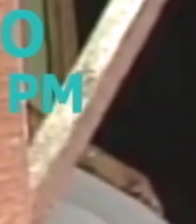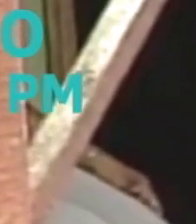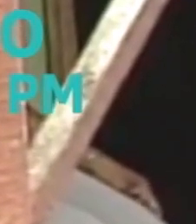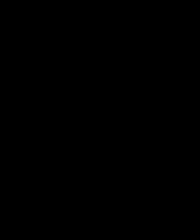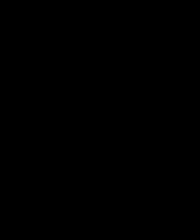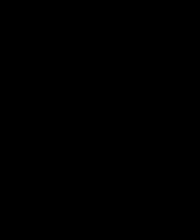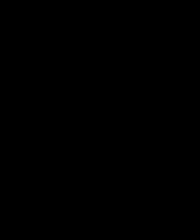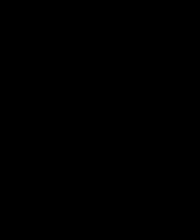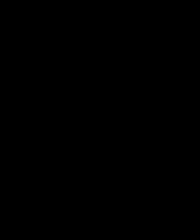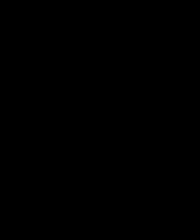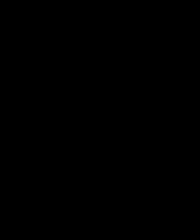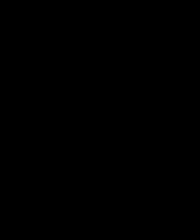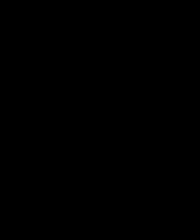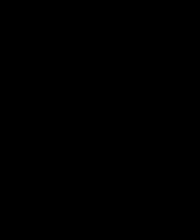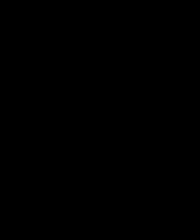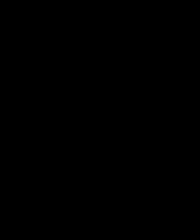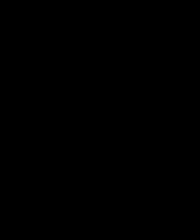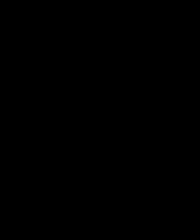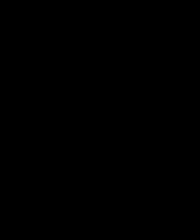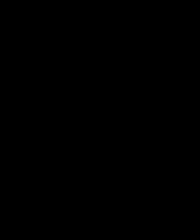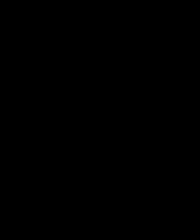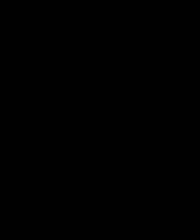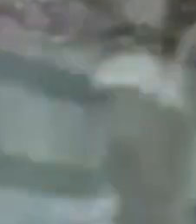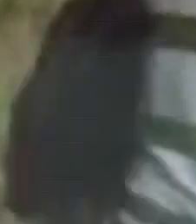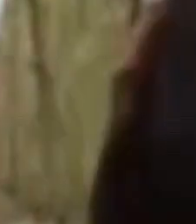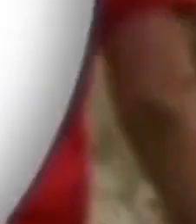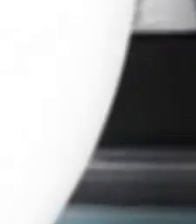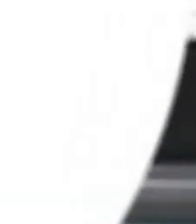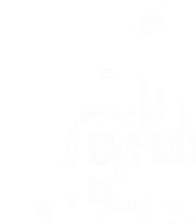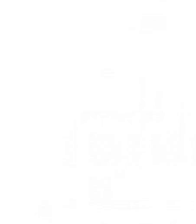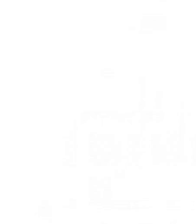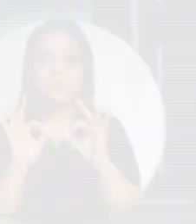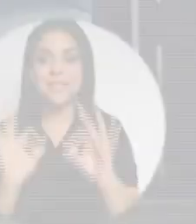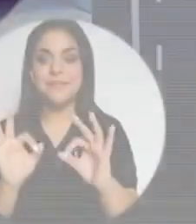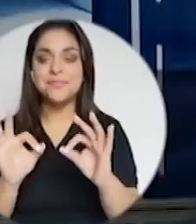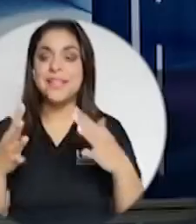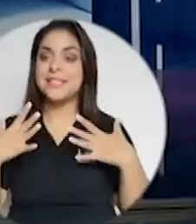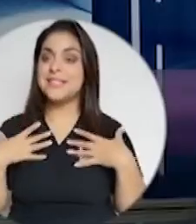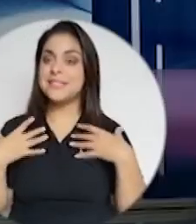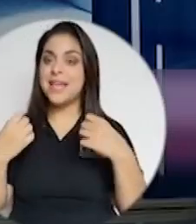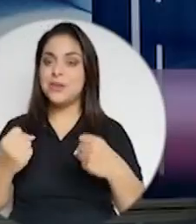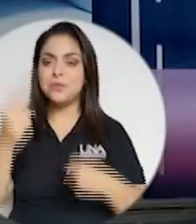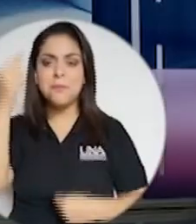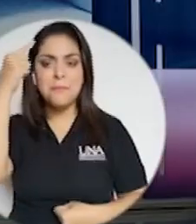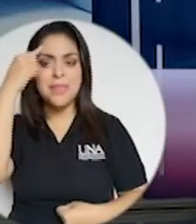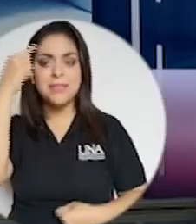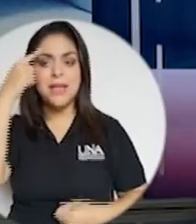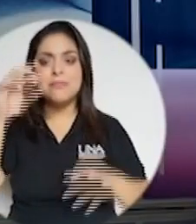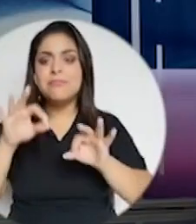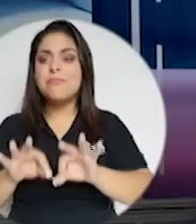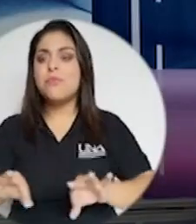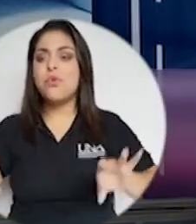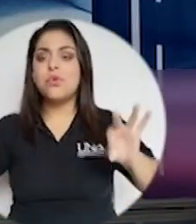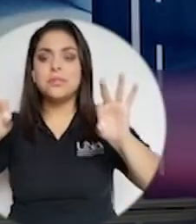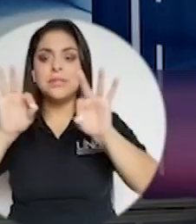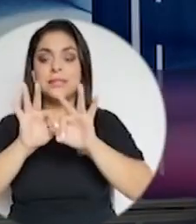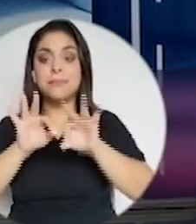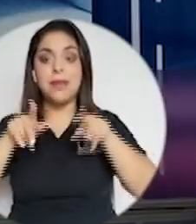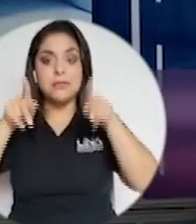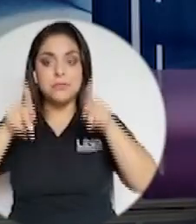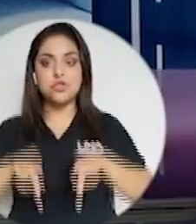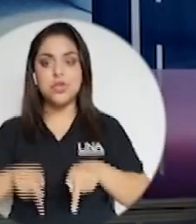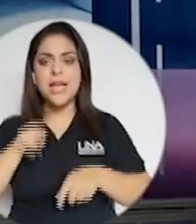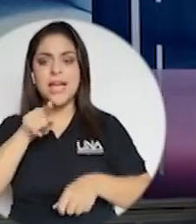Por 13, Costa Rica Televisión. Hola, ¿qué tal? La salud mental es fundamental para el ser humano y es un asunto